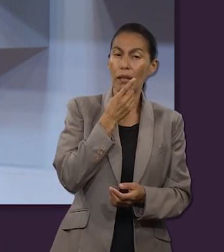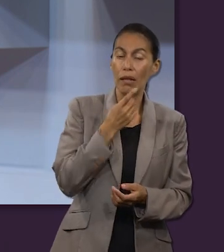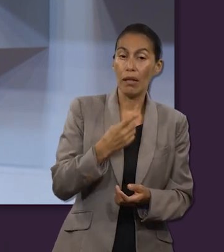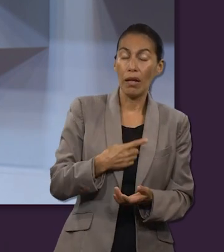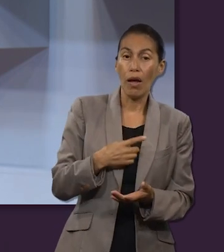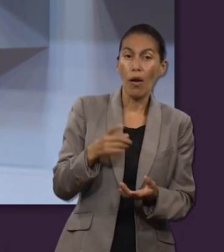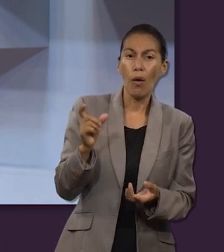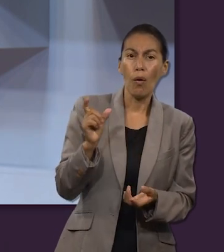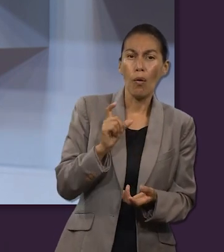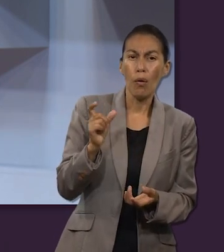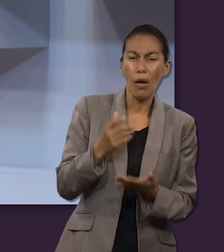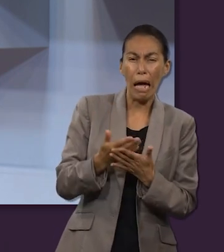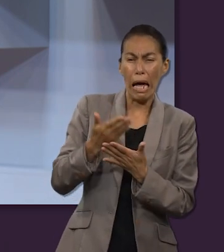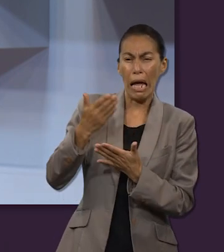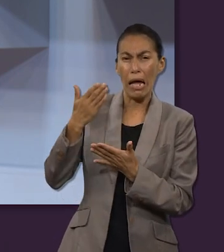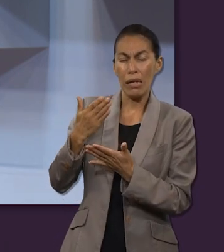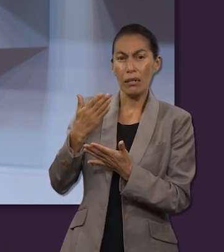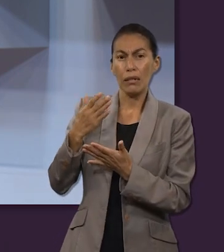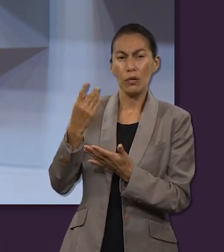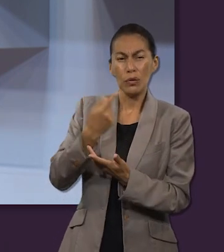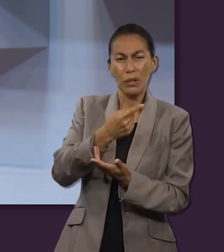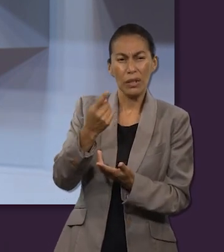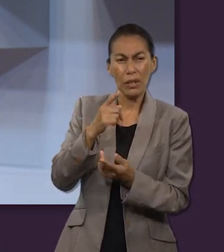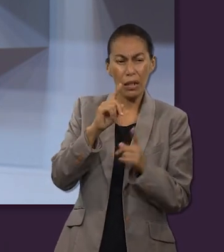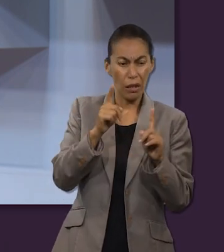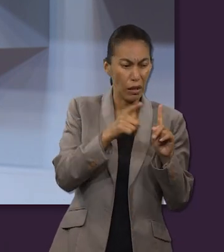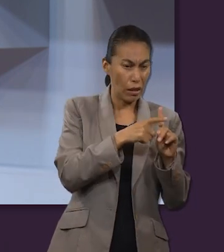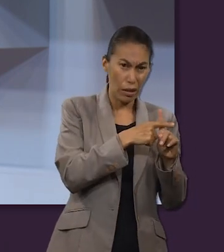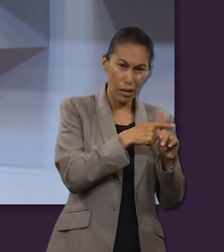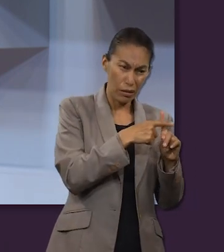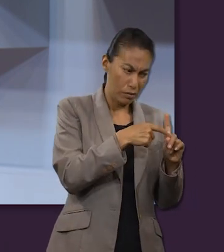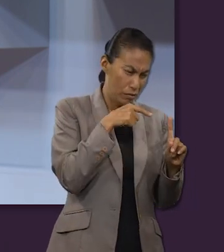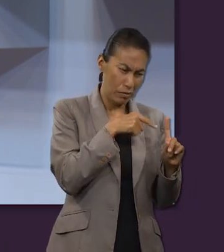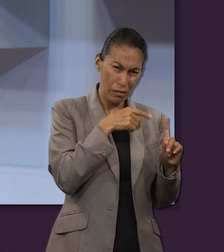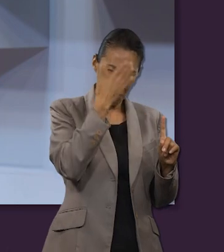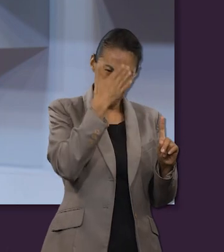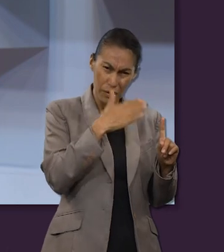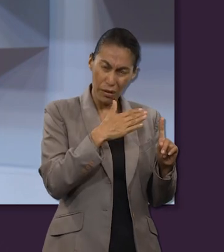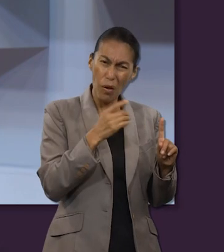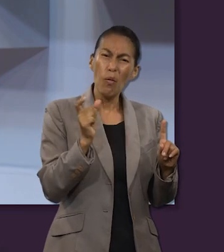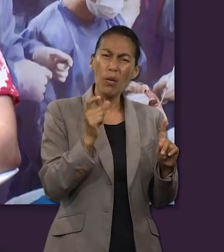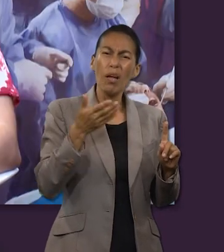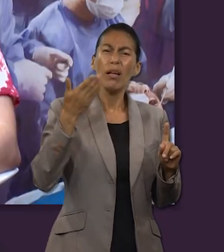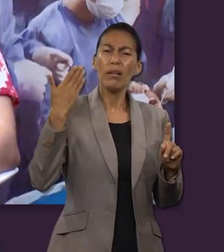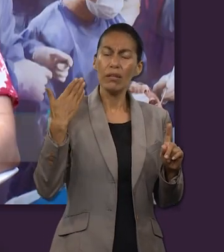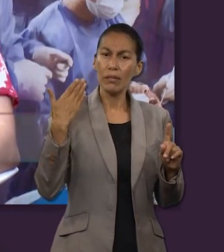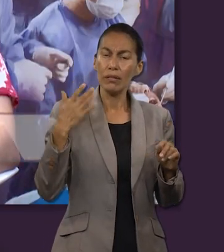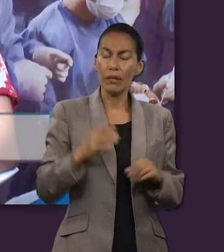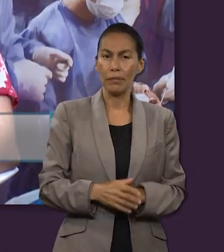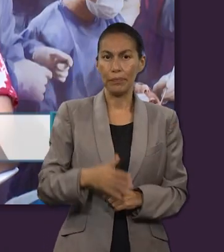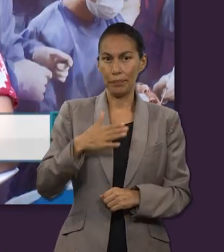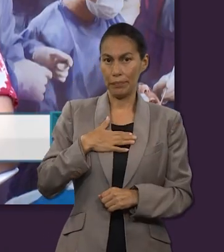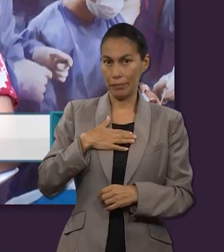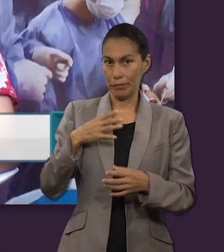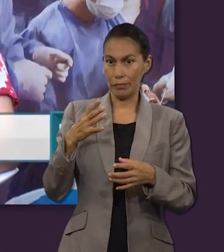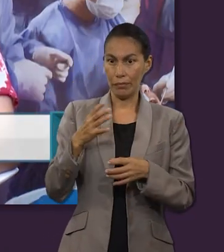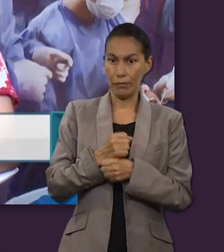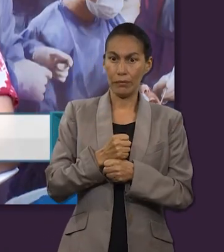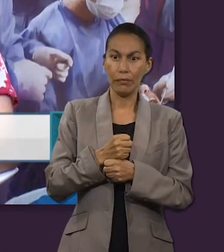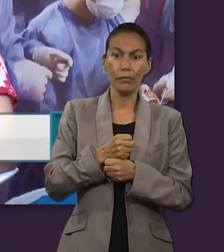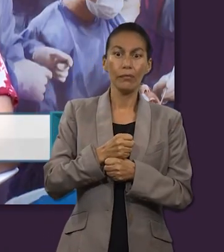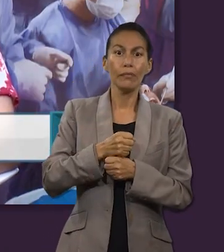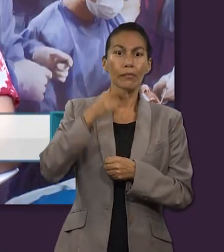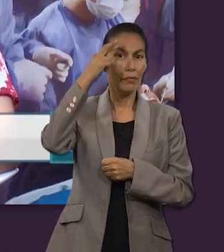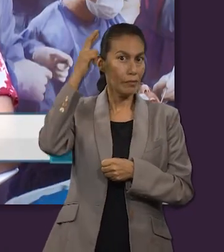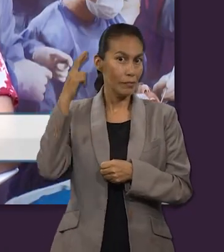escucharon por primera vez sobre la cruz? y ¿Qué impacto ha tenido en ustedes? Muy bien, mi nombre es Ruz Vadilla